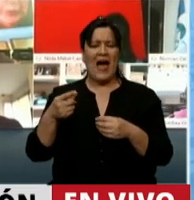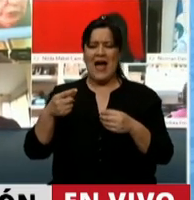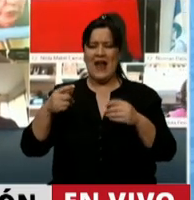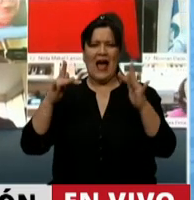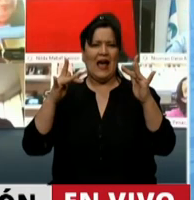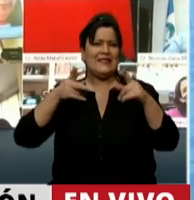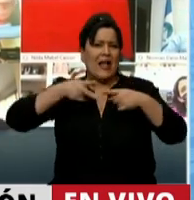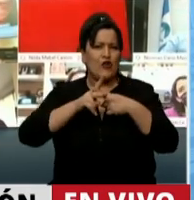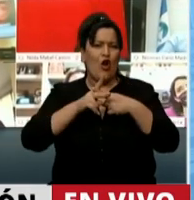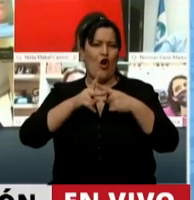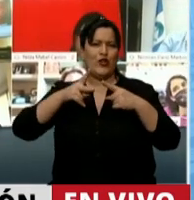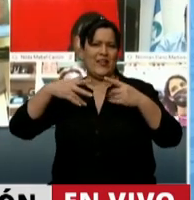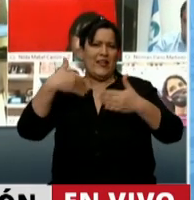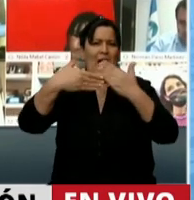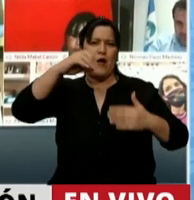tecnologías,